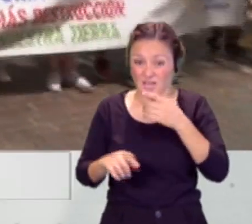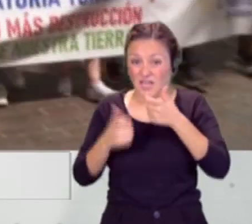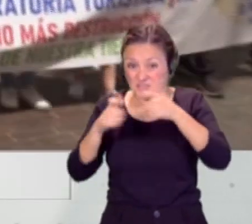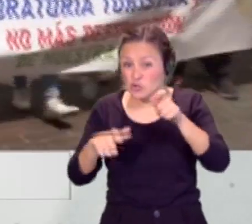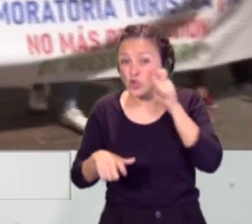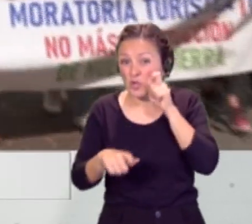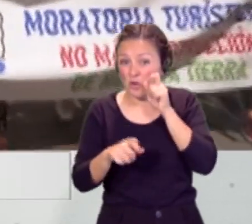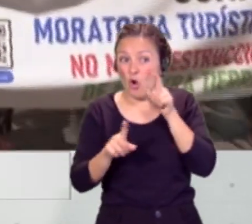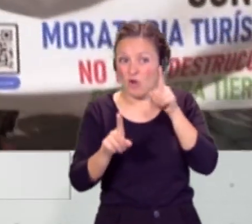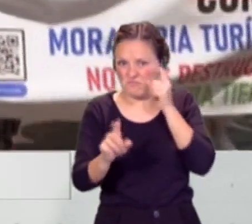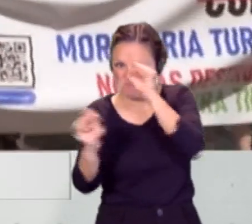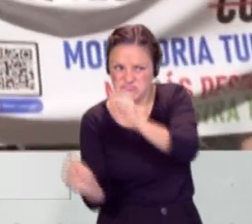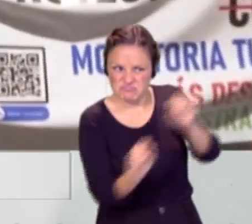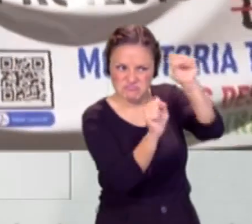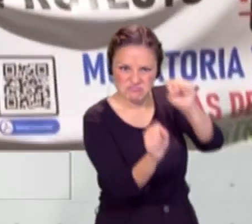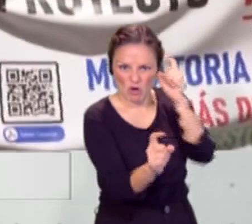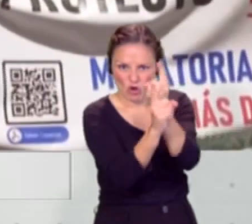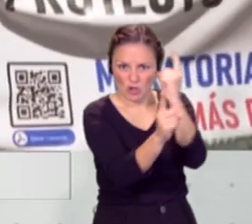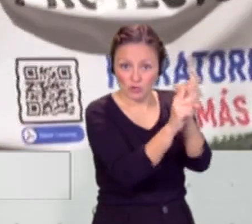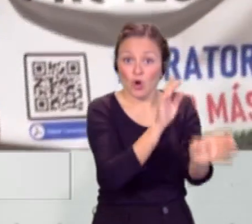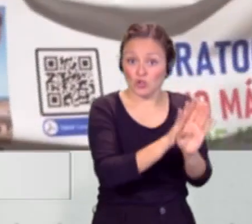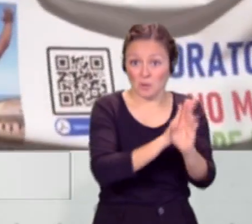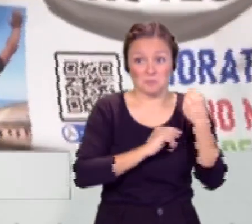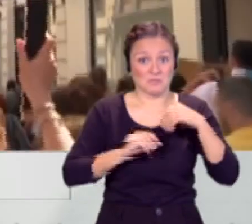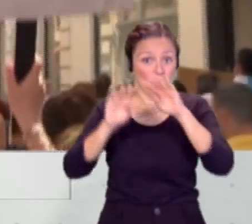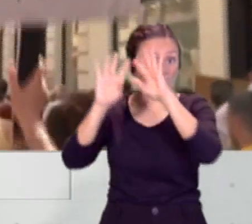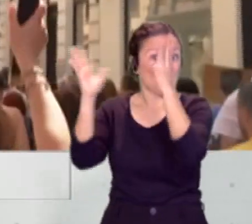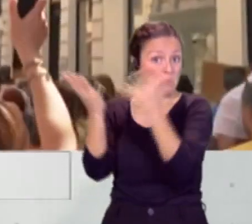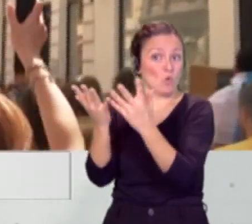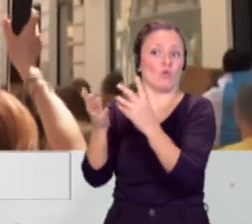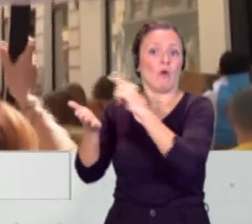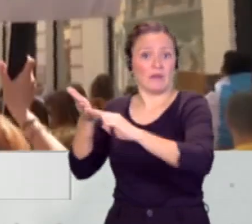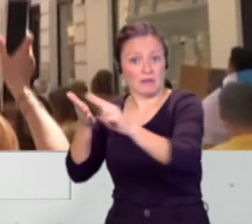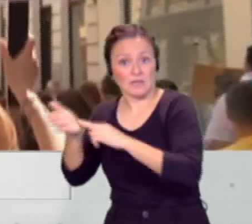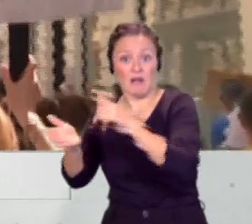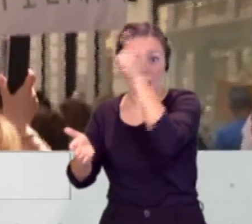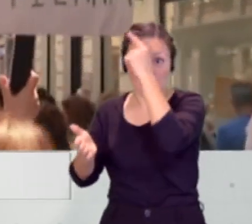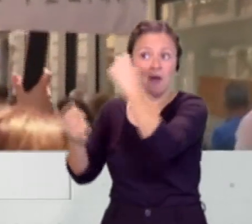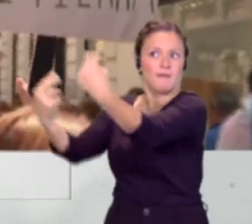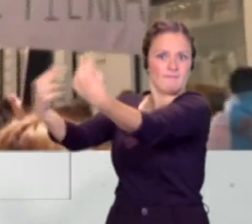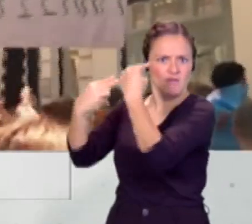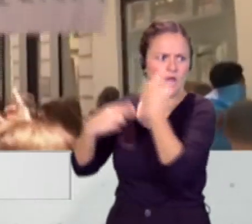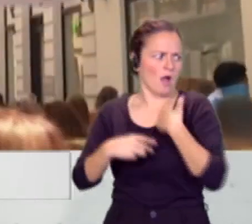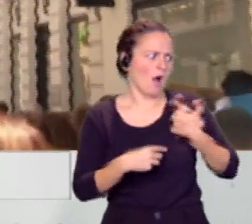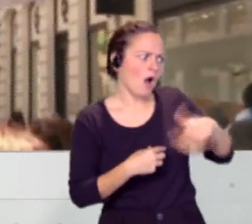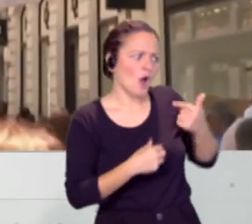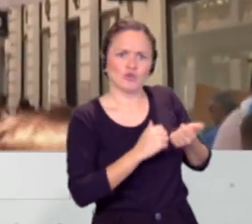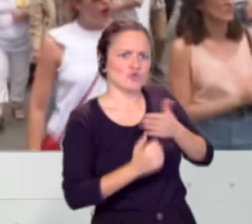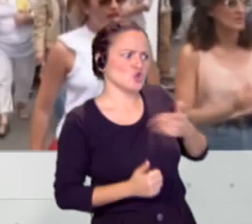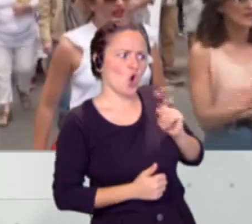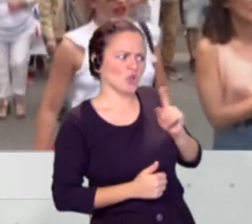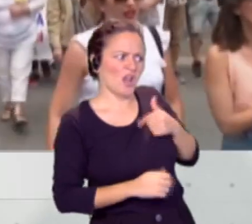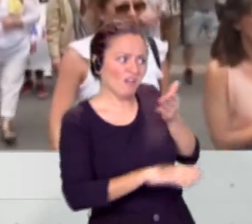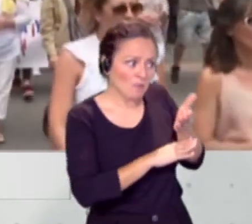que se han hecho eco precisamente los mercados emisores, como son Reino Unido o Alemania, va a tener también graves consecuencias contra